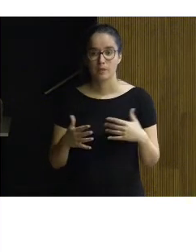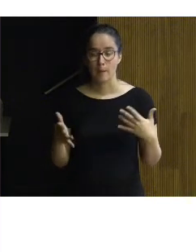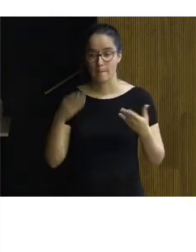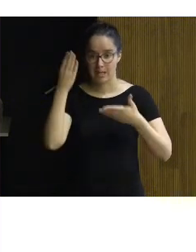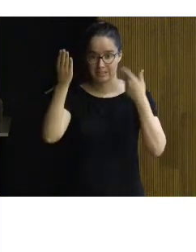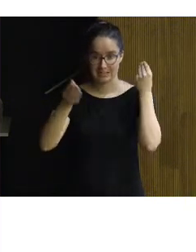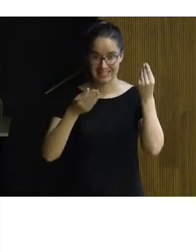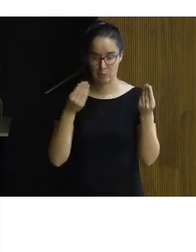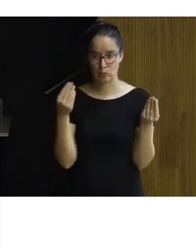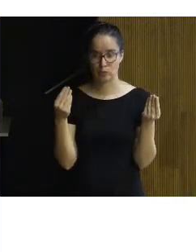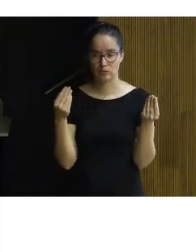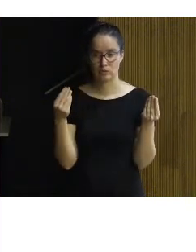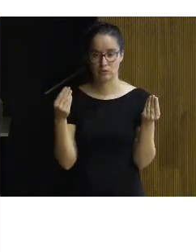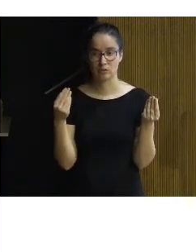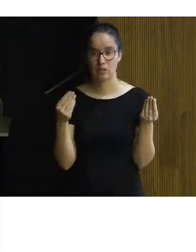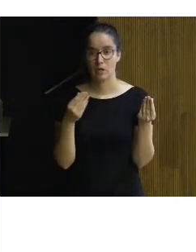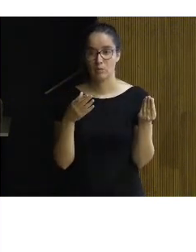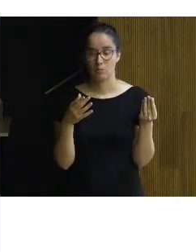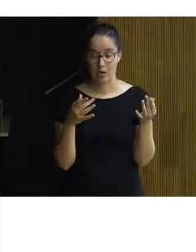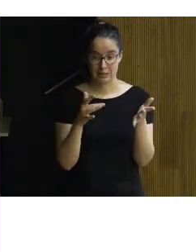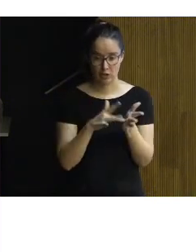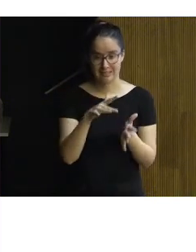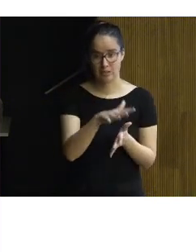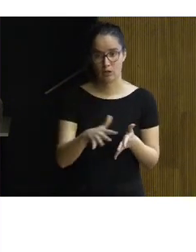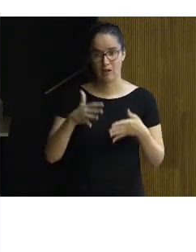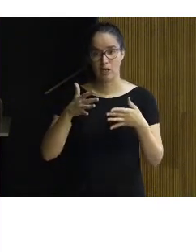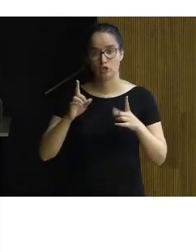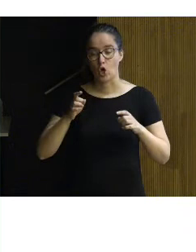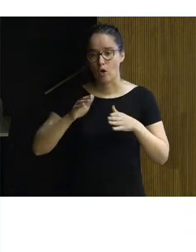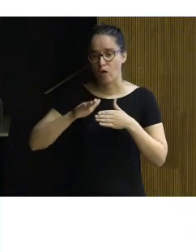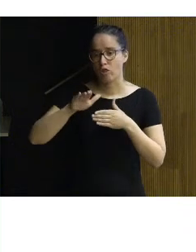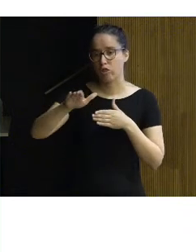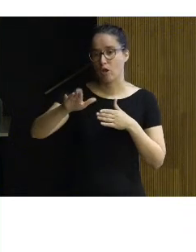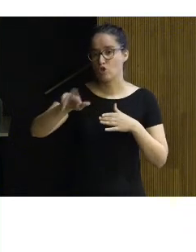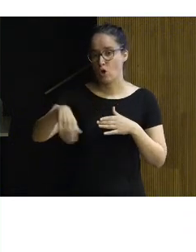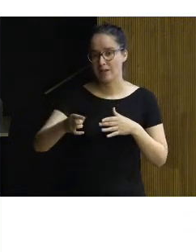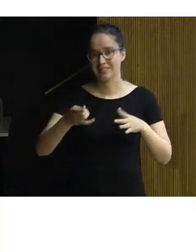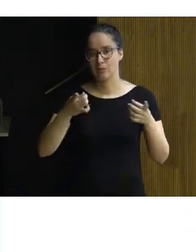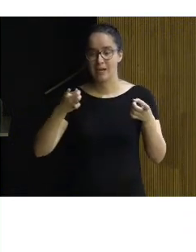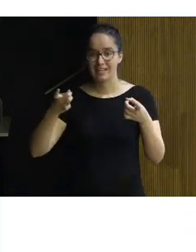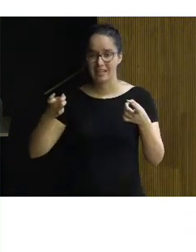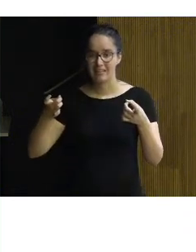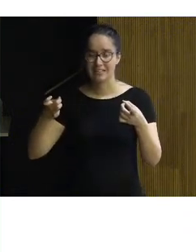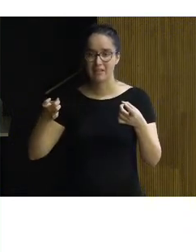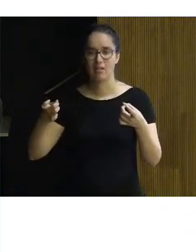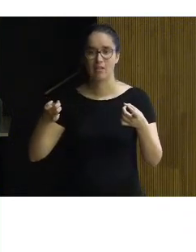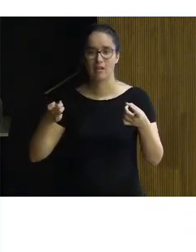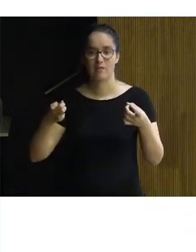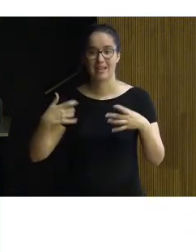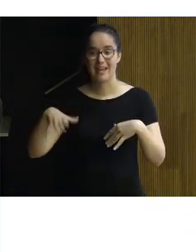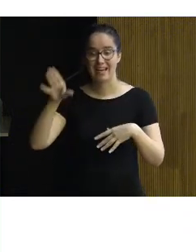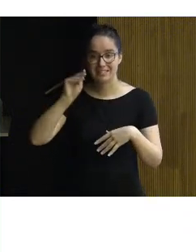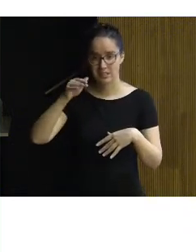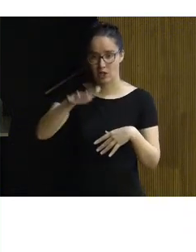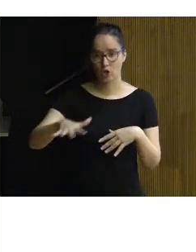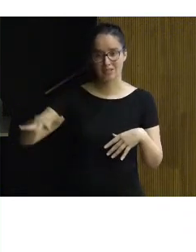consideramos que por las partes que se pasaban no era simplemente pasar sino que había una necesidad de entender esos